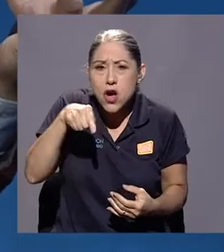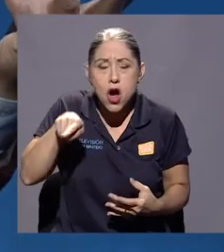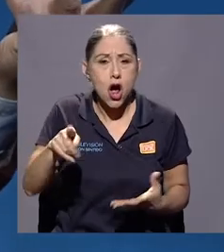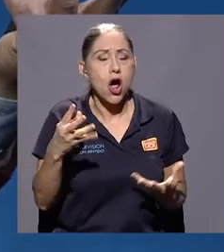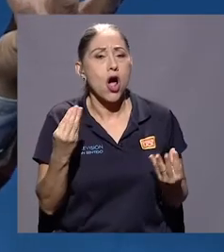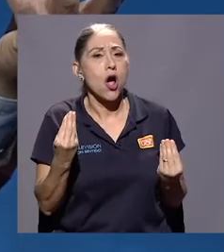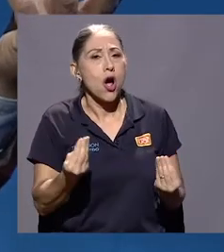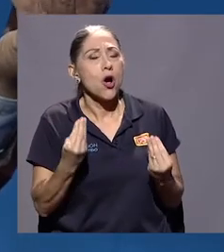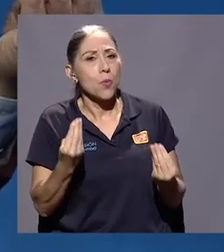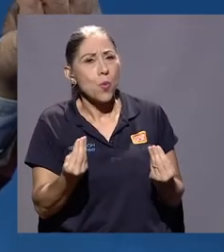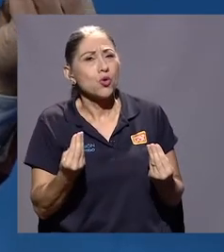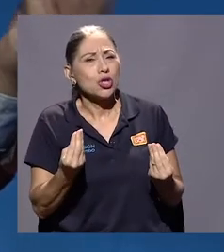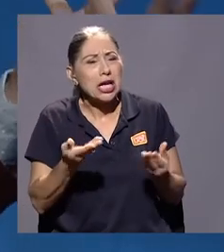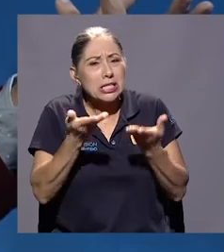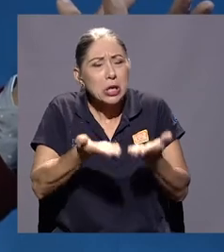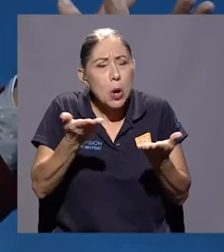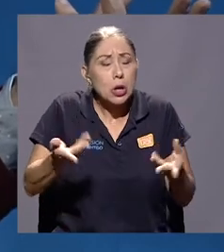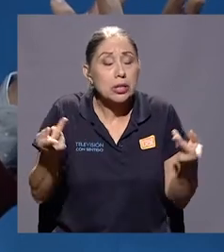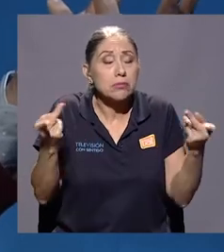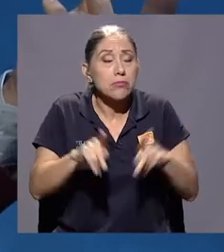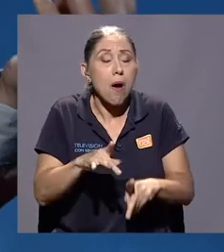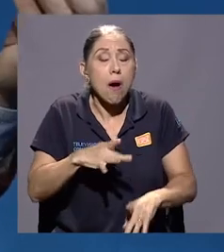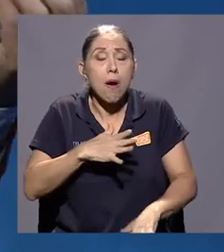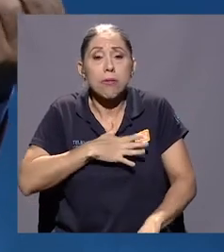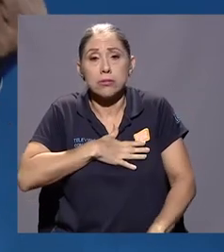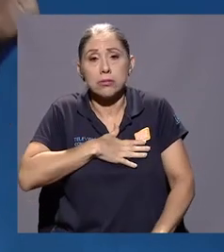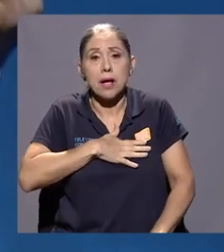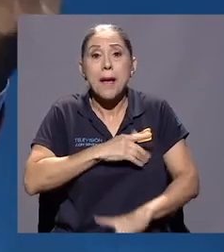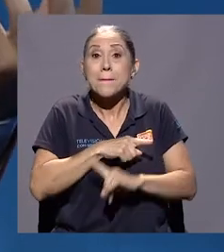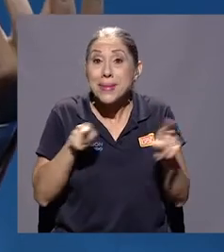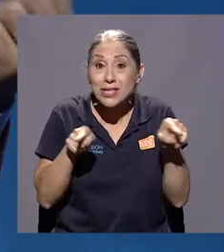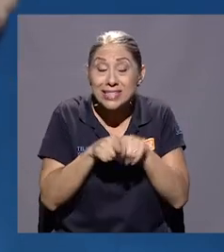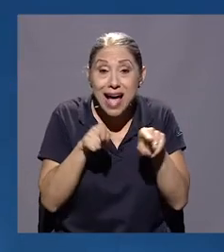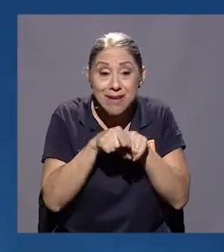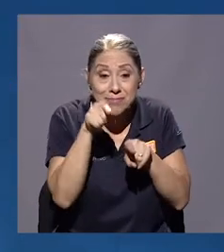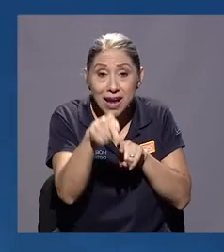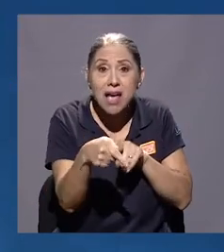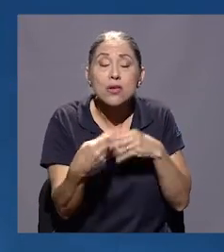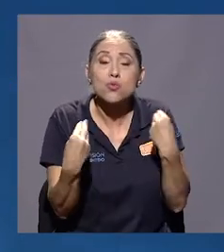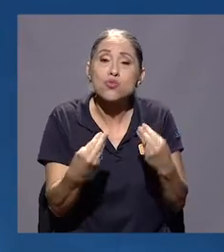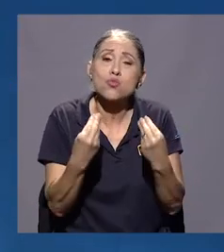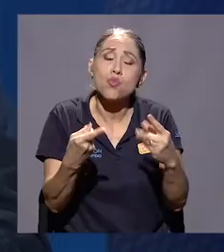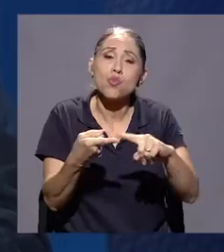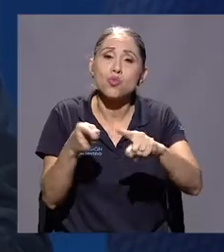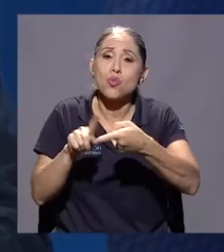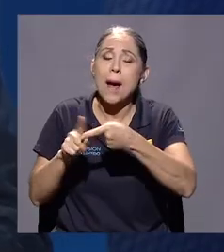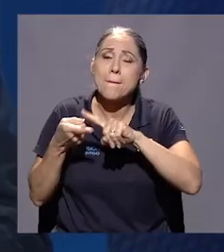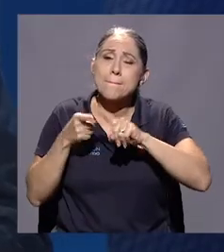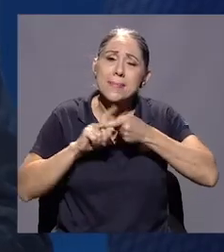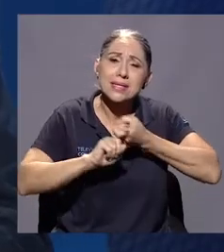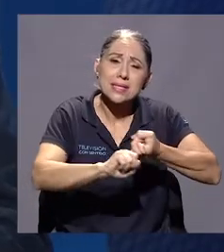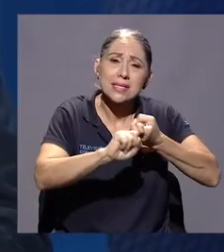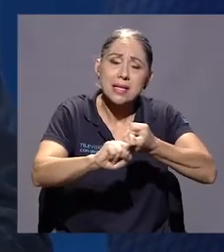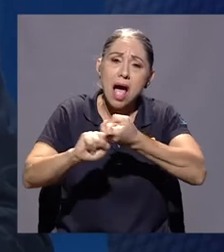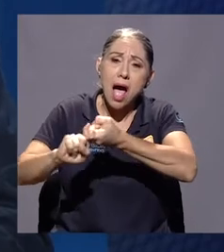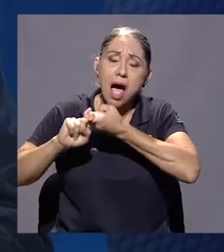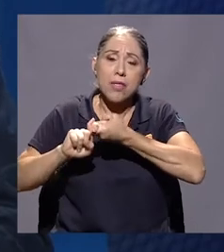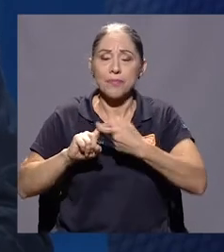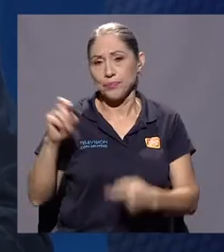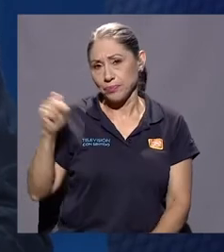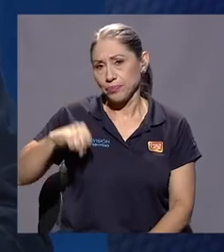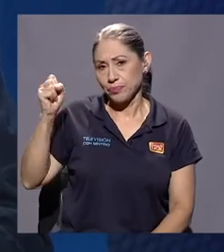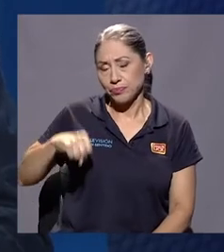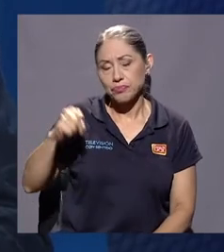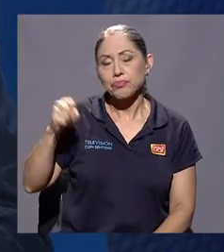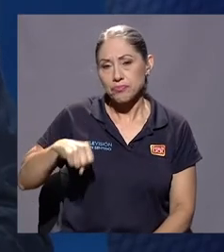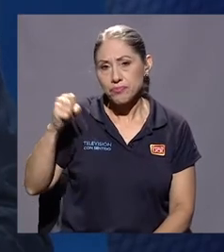hay mucha tragedia, pero hay mucha amistad. Claro, claro. Sí, es cierto, en el